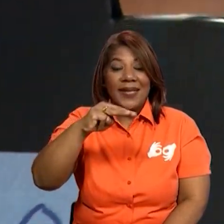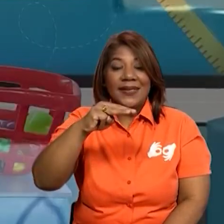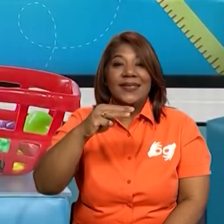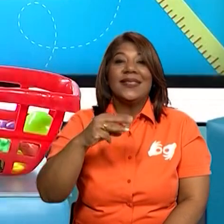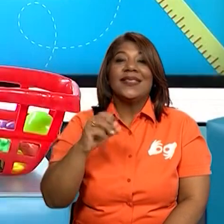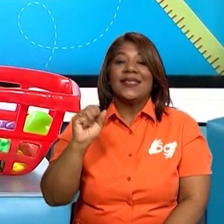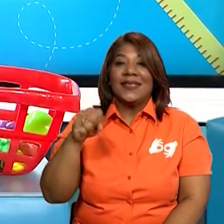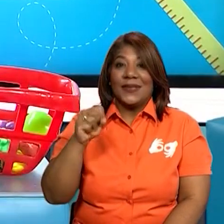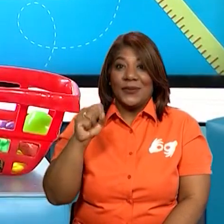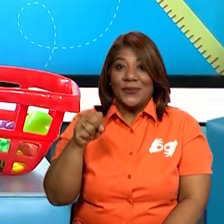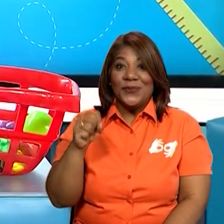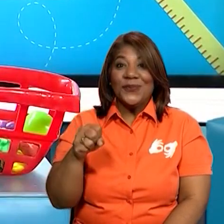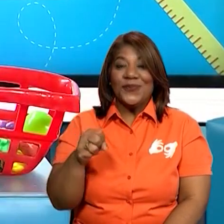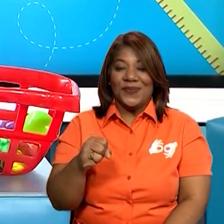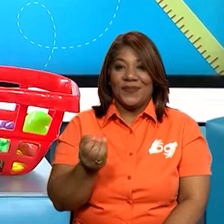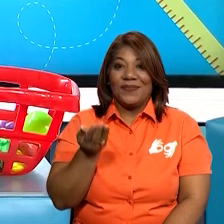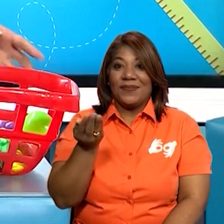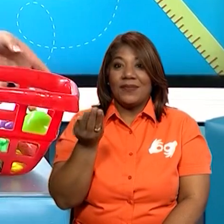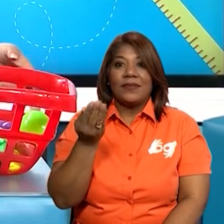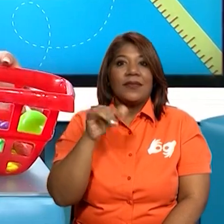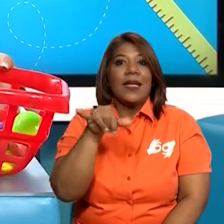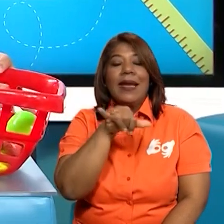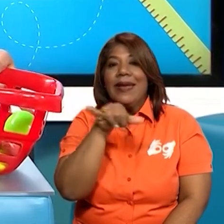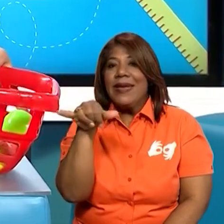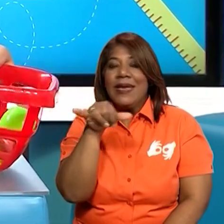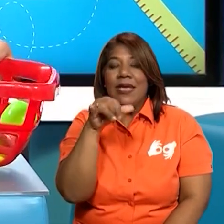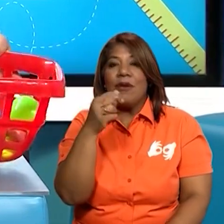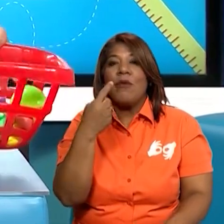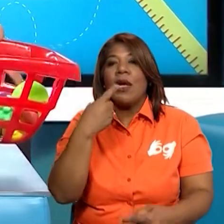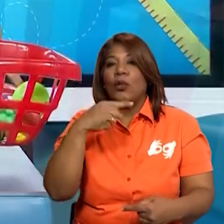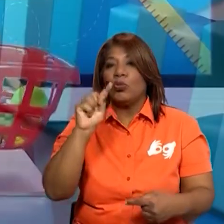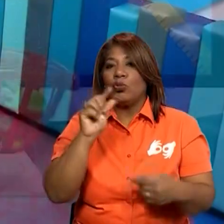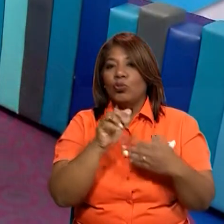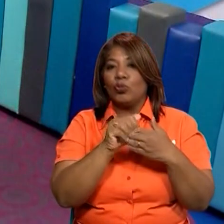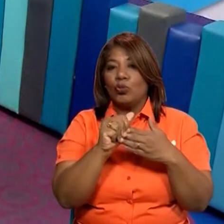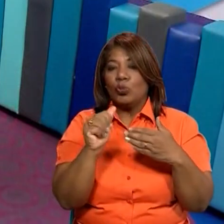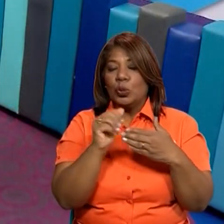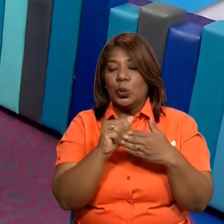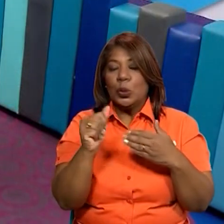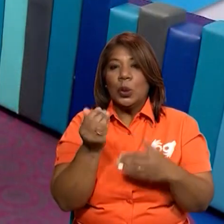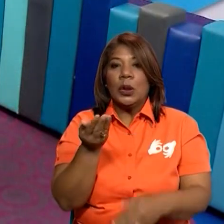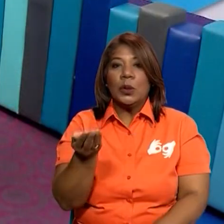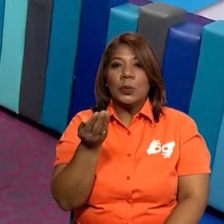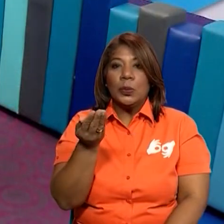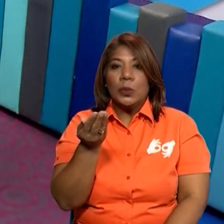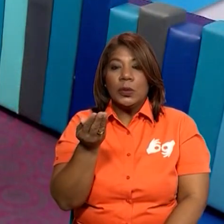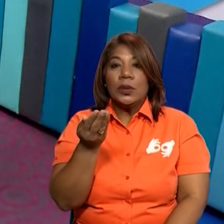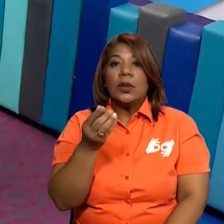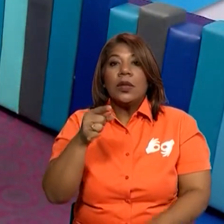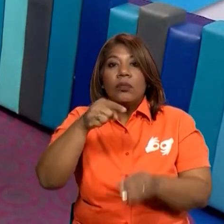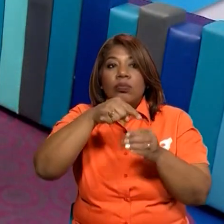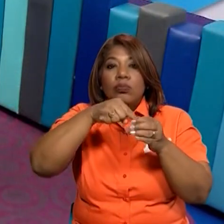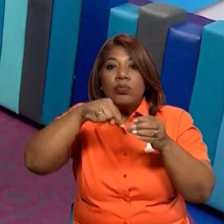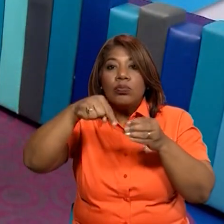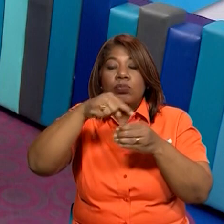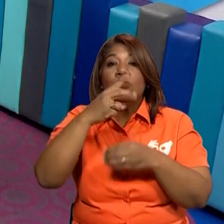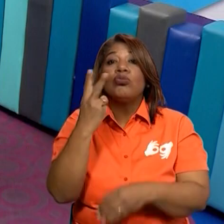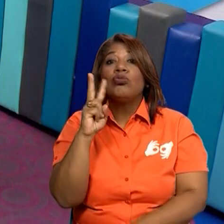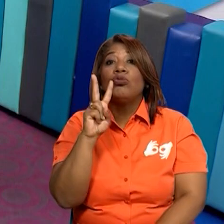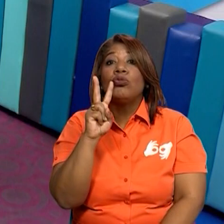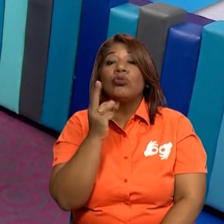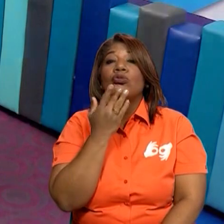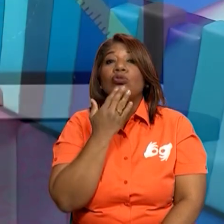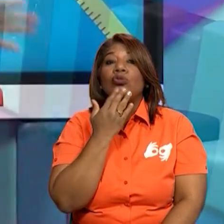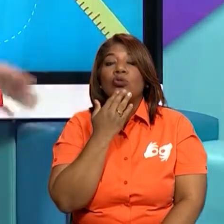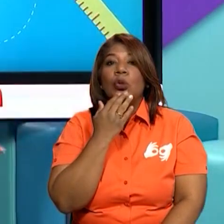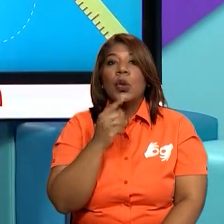Es importante resaltar de que en los supermercados tenemos canasta donde podemos colocar todos